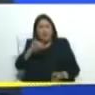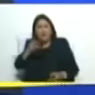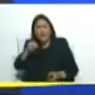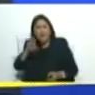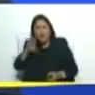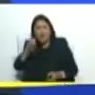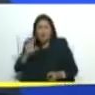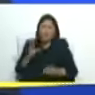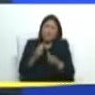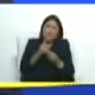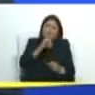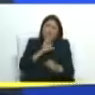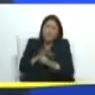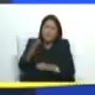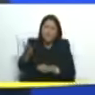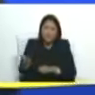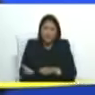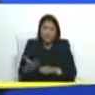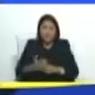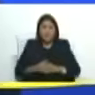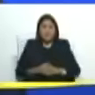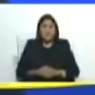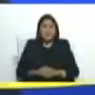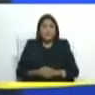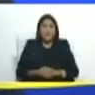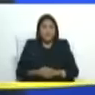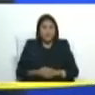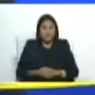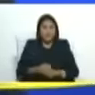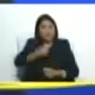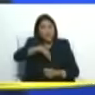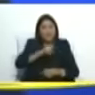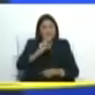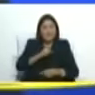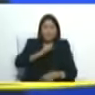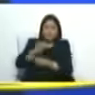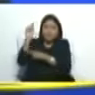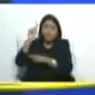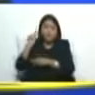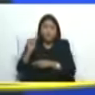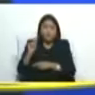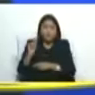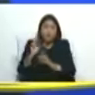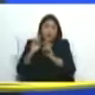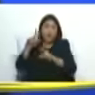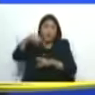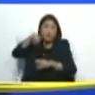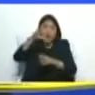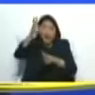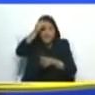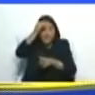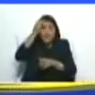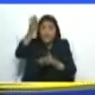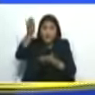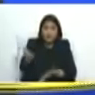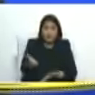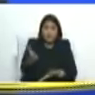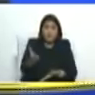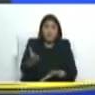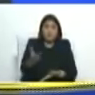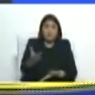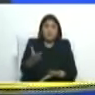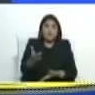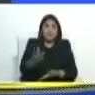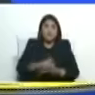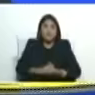quédate callado hubo que darle su coscorrón y espero que aprenda del coscorrón que le dio nuestro canciller